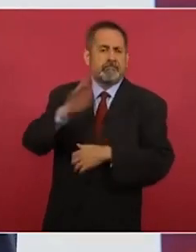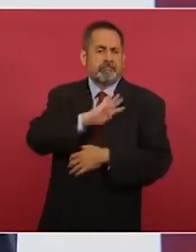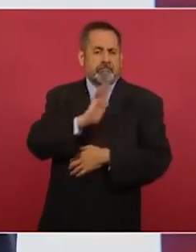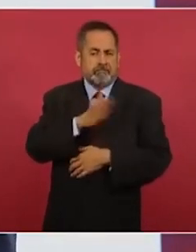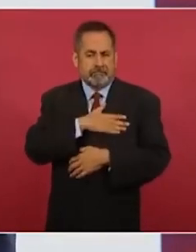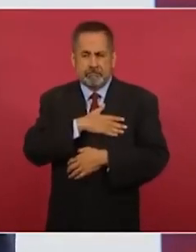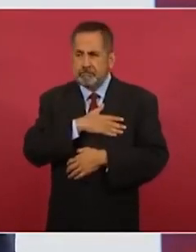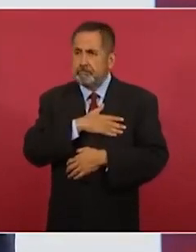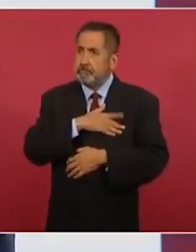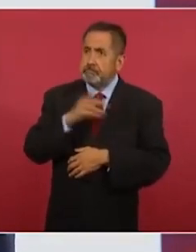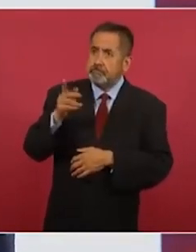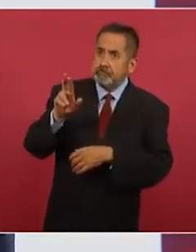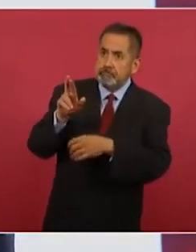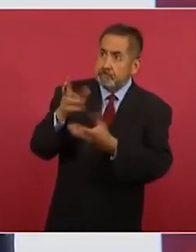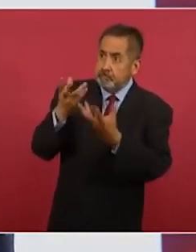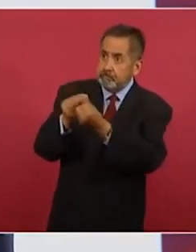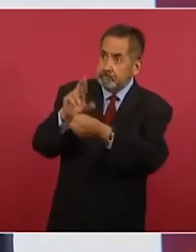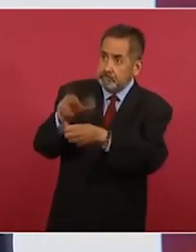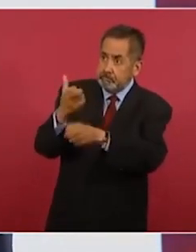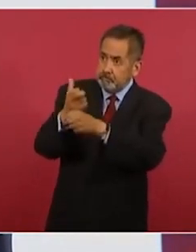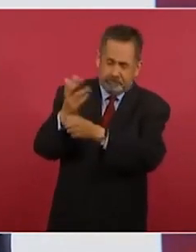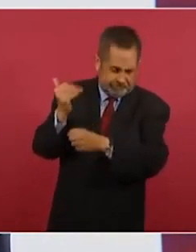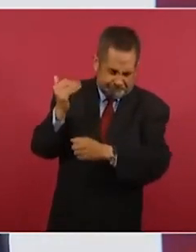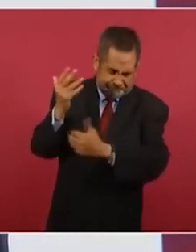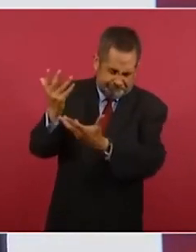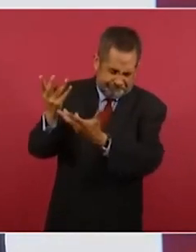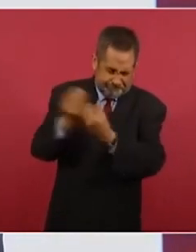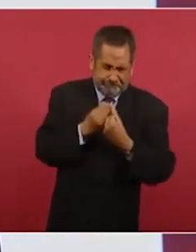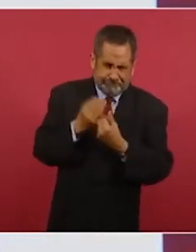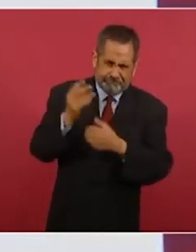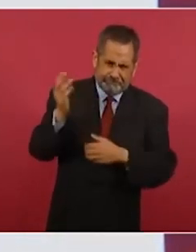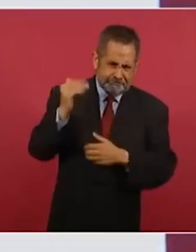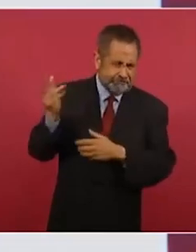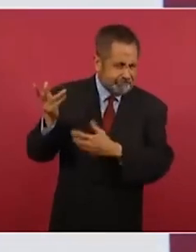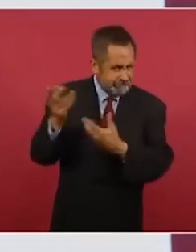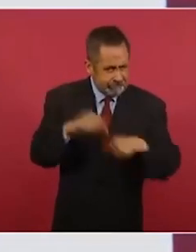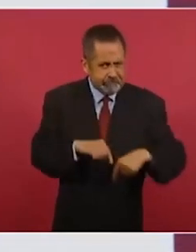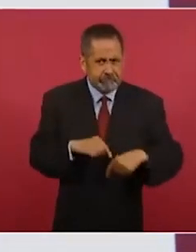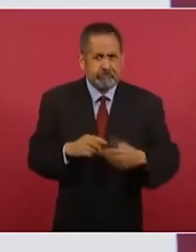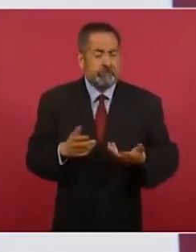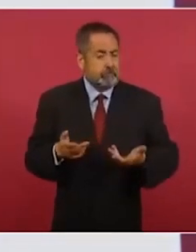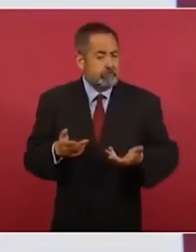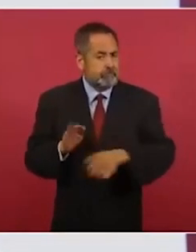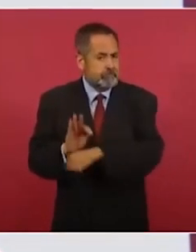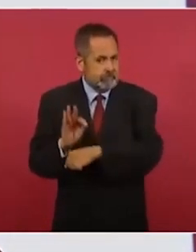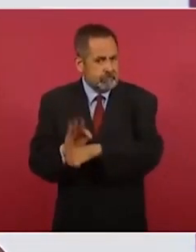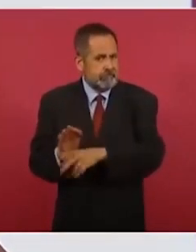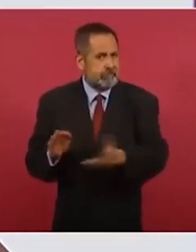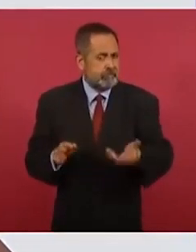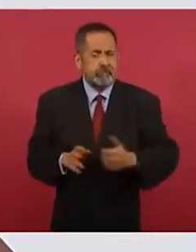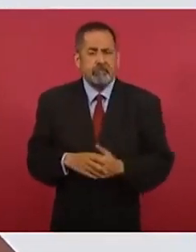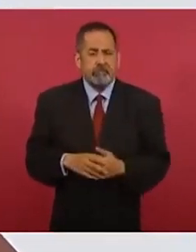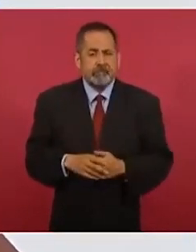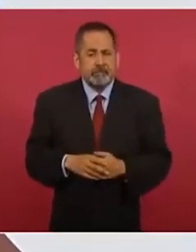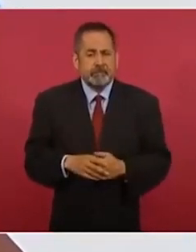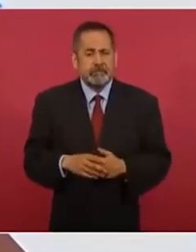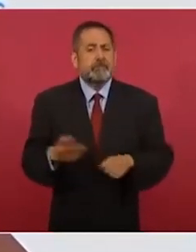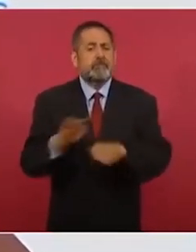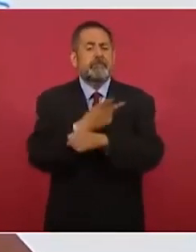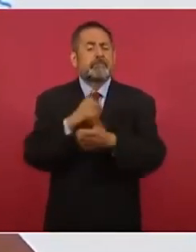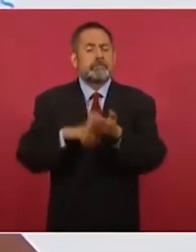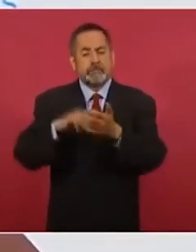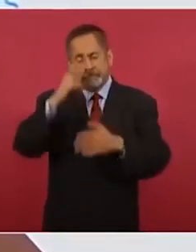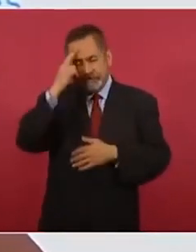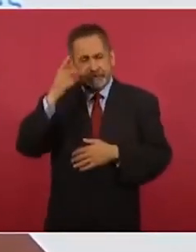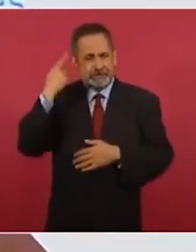lo que sucedió con el golpe